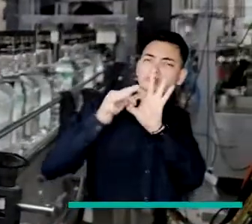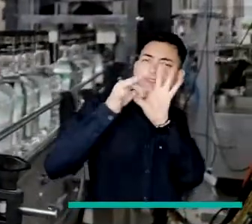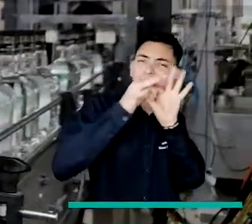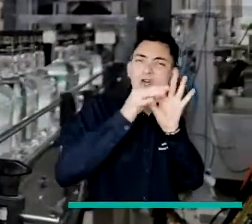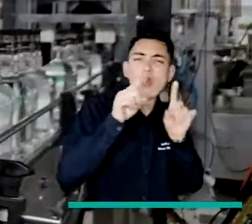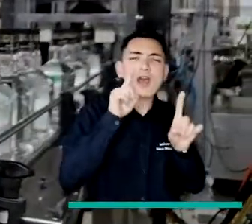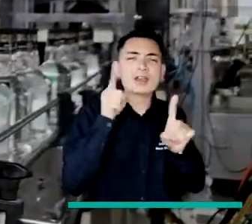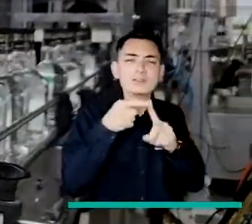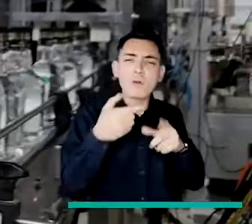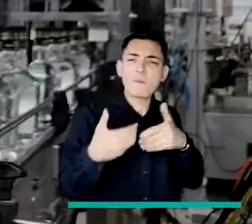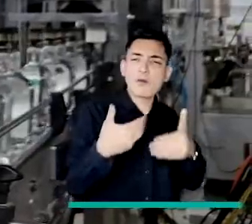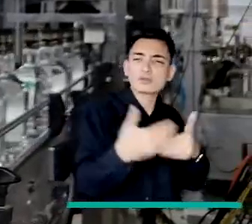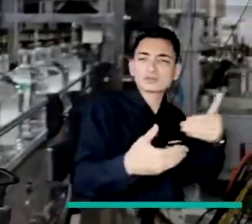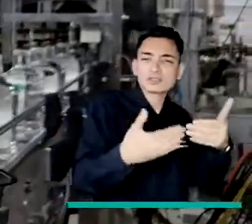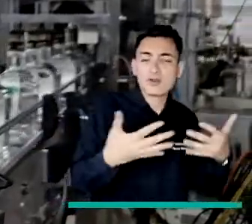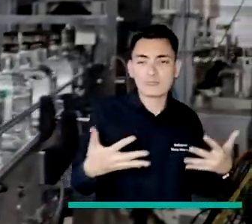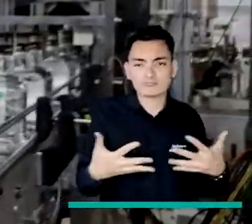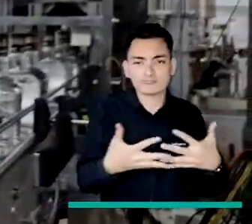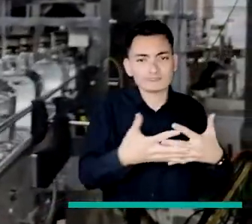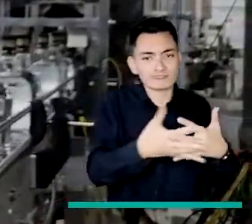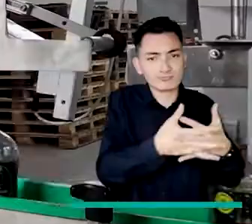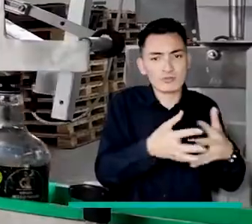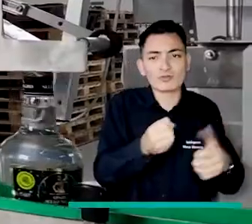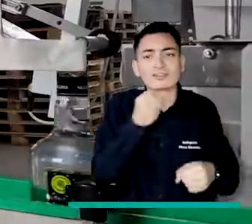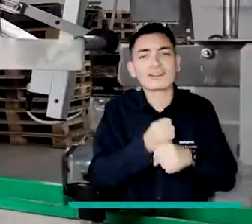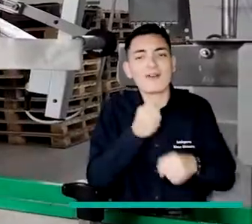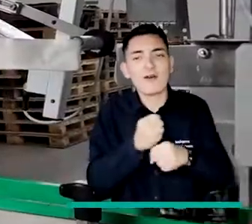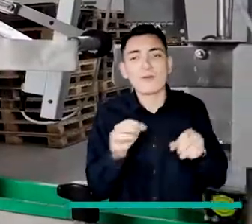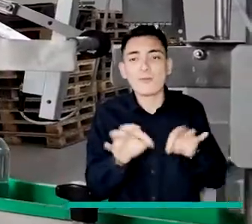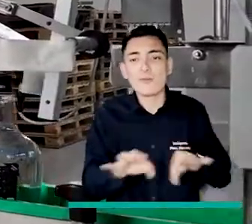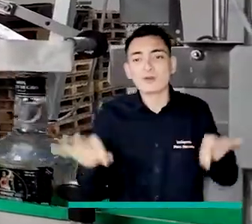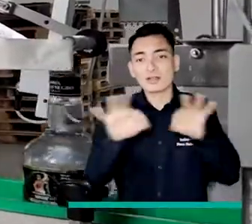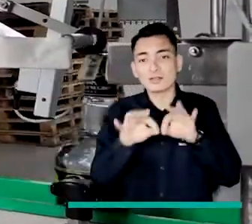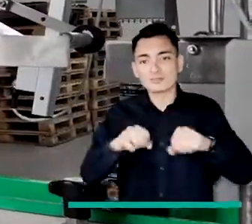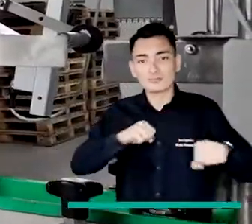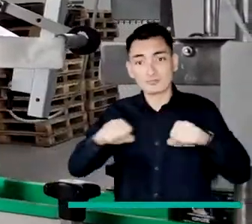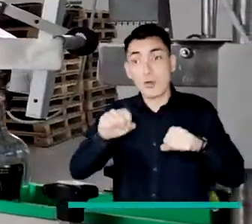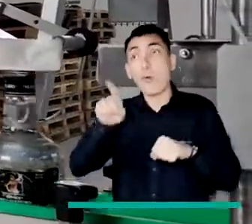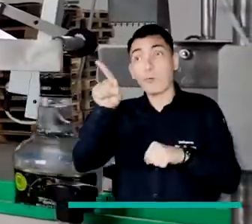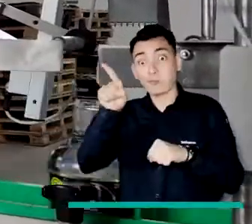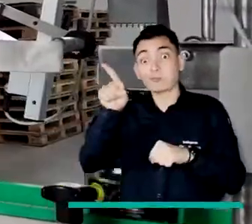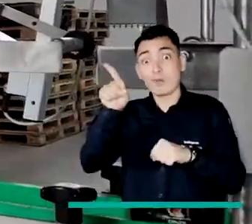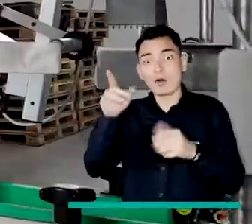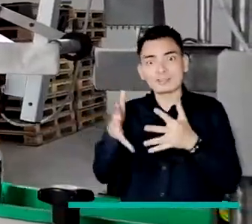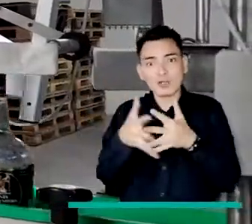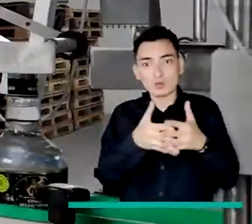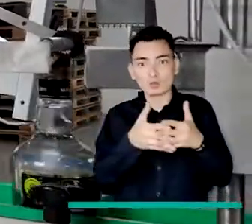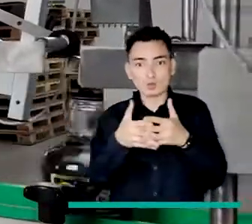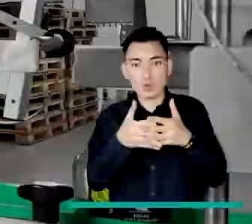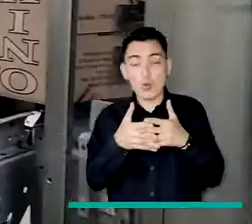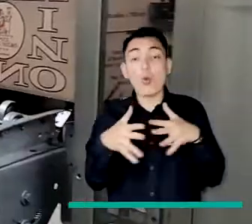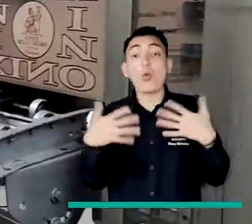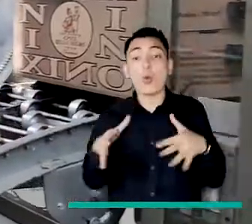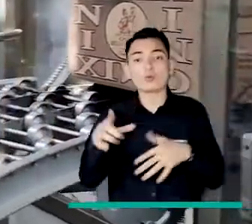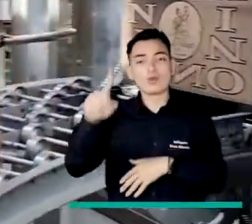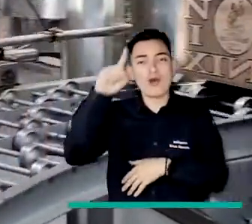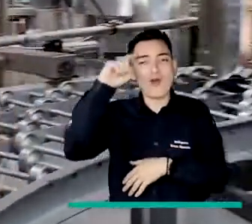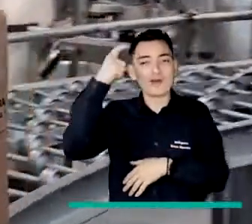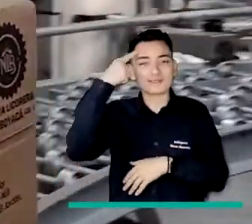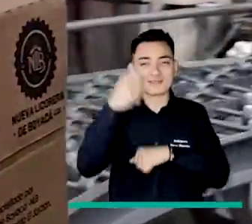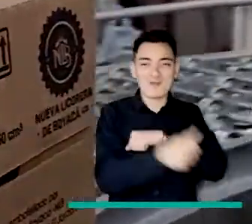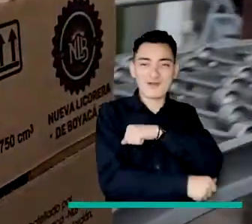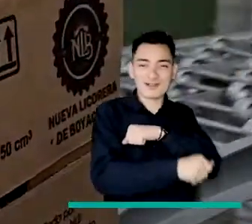e internacionales Gracias a un trabajo que se viene desarrollando muy juicioso, vamos a abrir el mercado a los Estados Unidos Por eso,